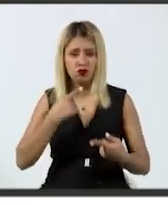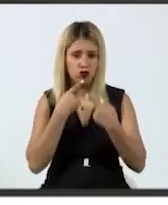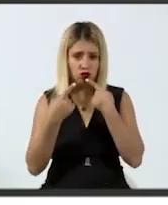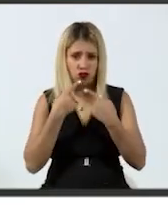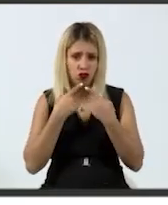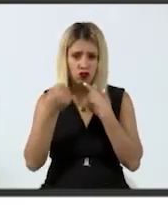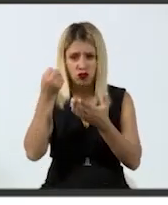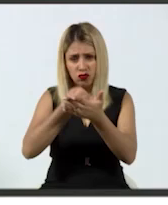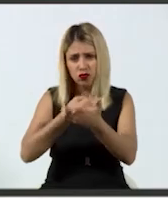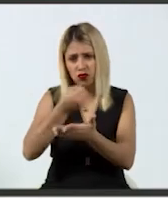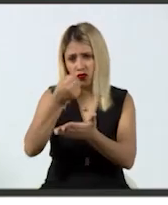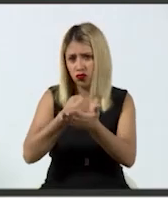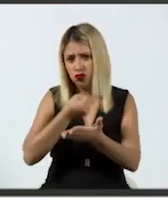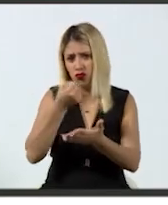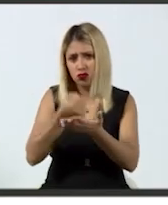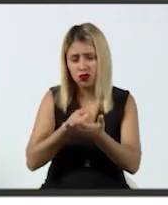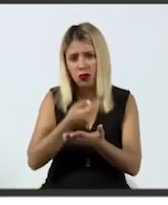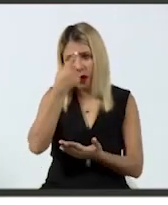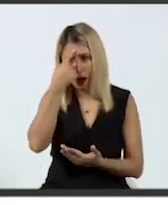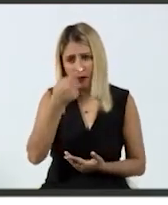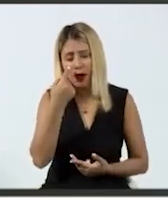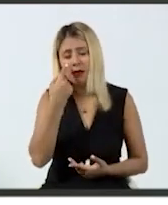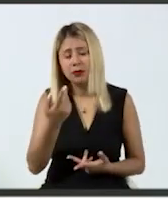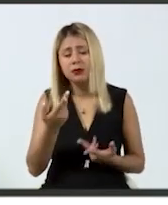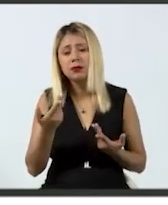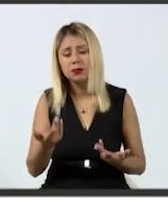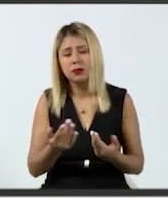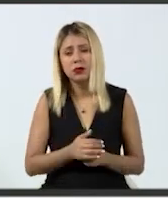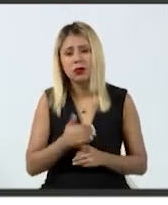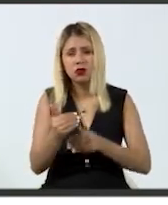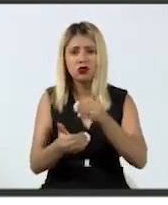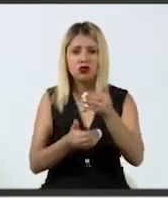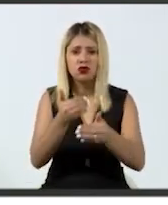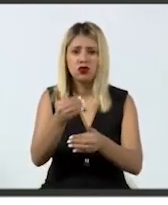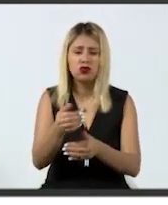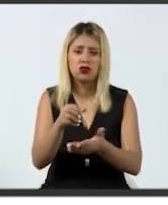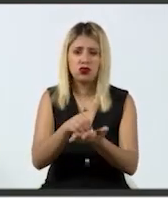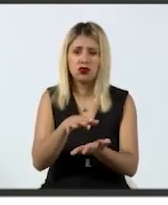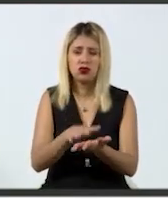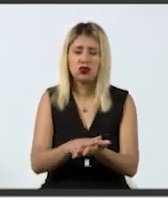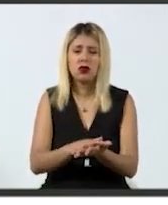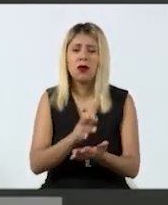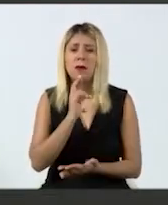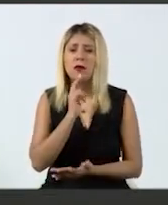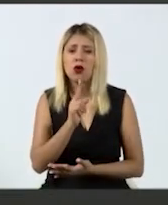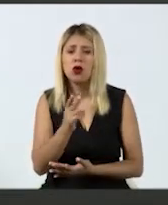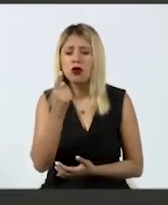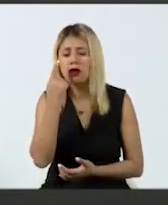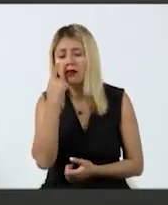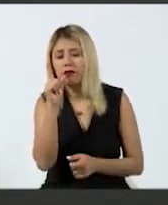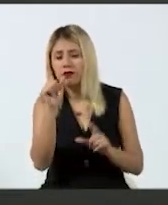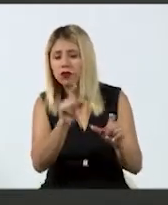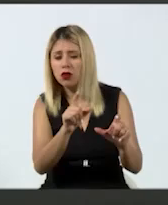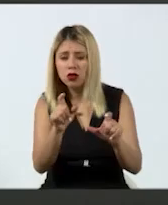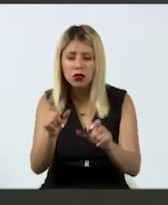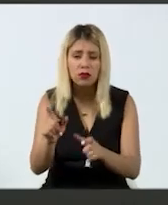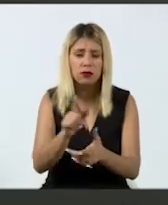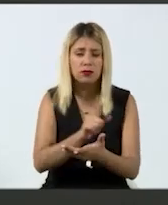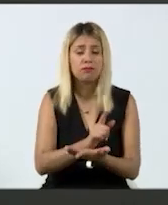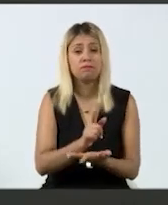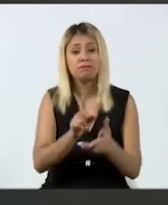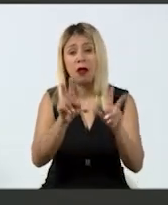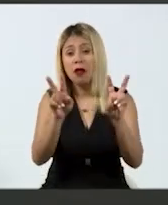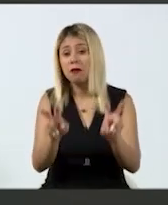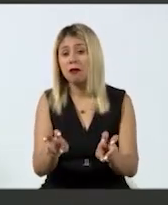insistiendo en que presenten los avances y las evidencias de lo que es el